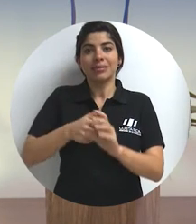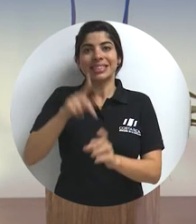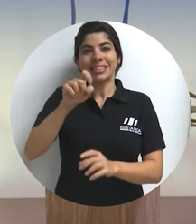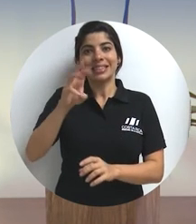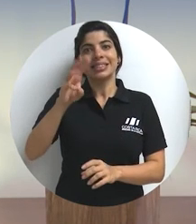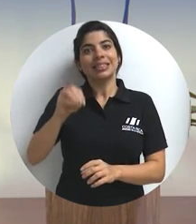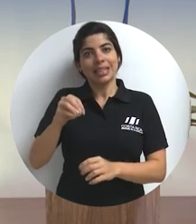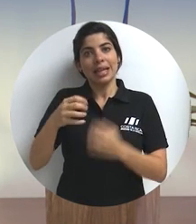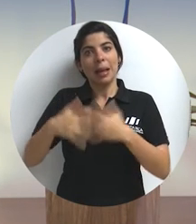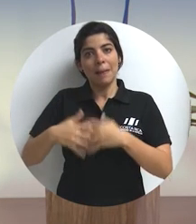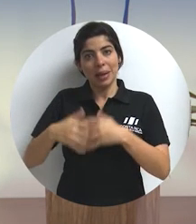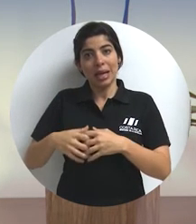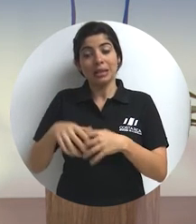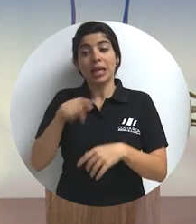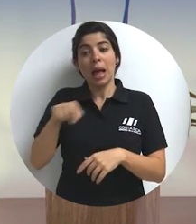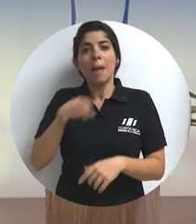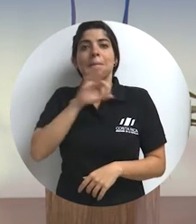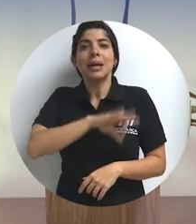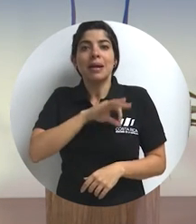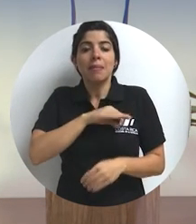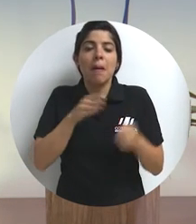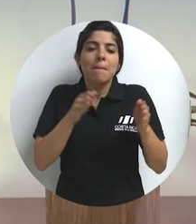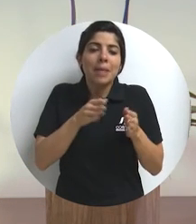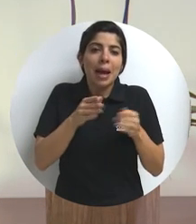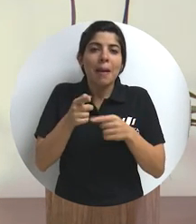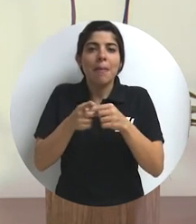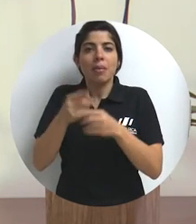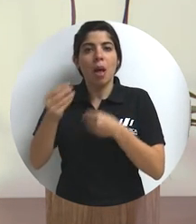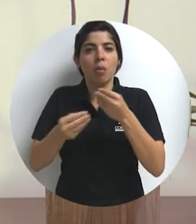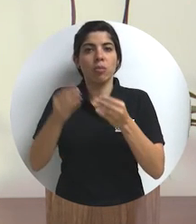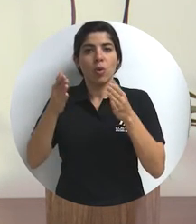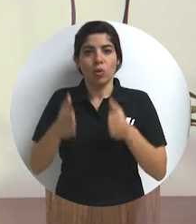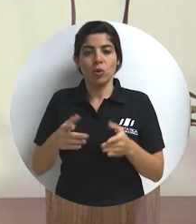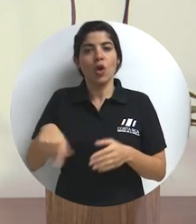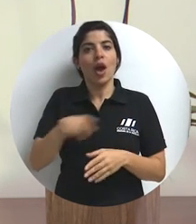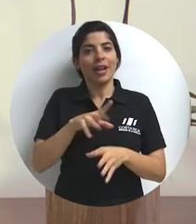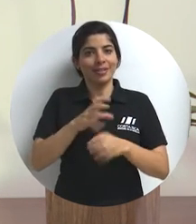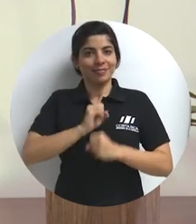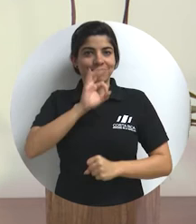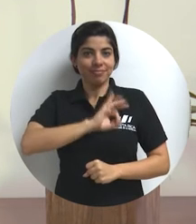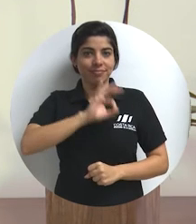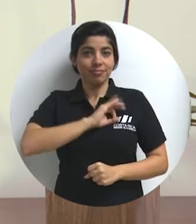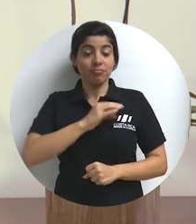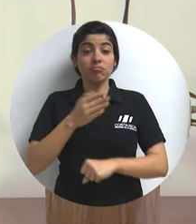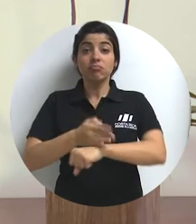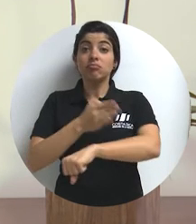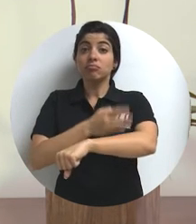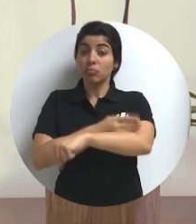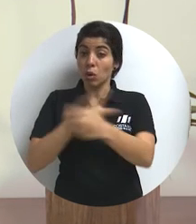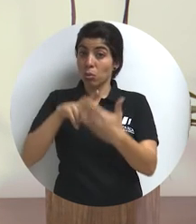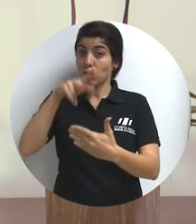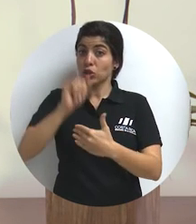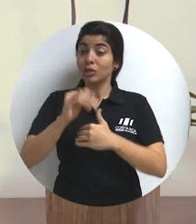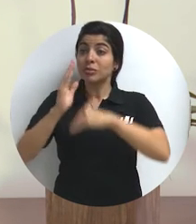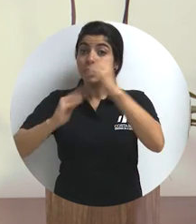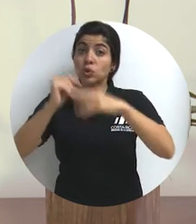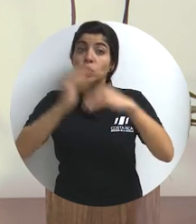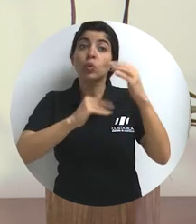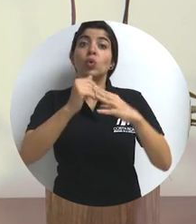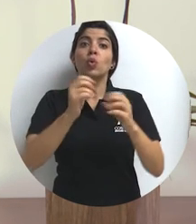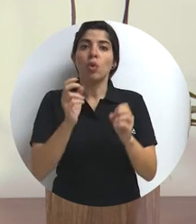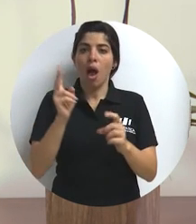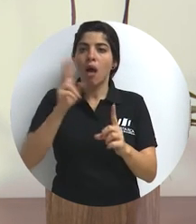160, favoreciendo a micro, pequeños y medianos productores. Mejoró la ejecución de proyectos de